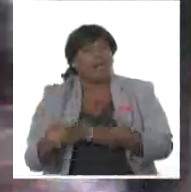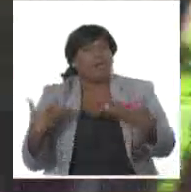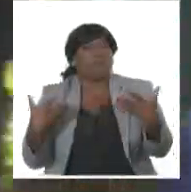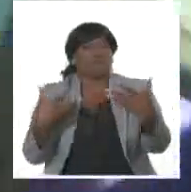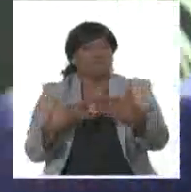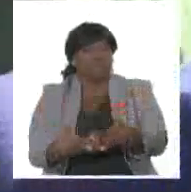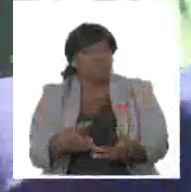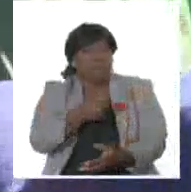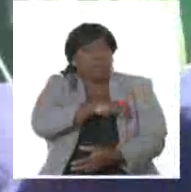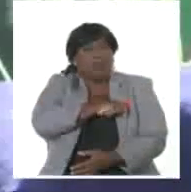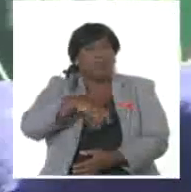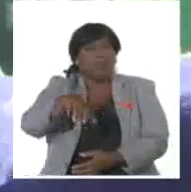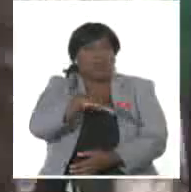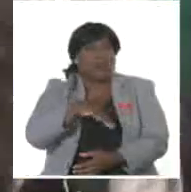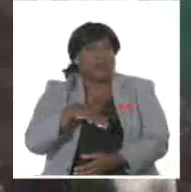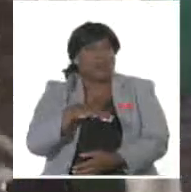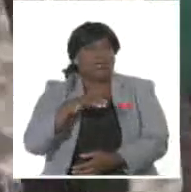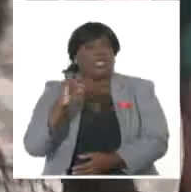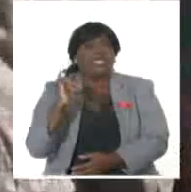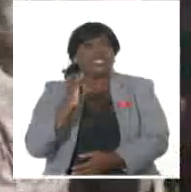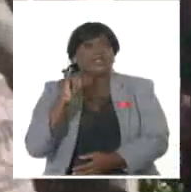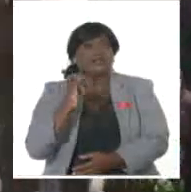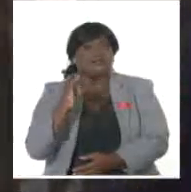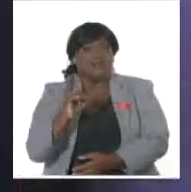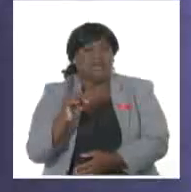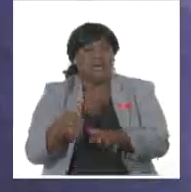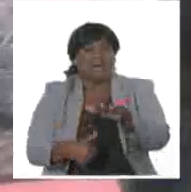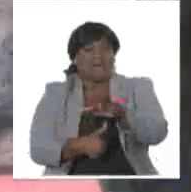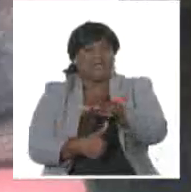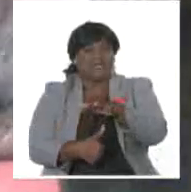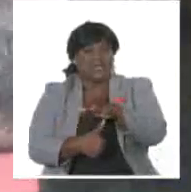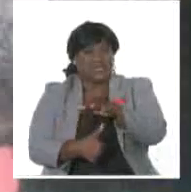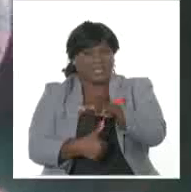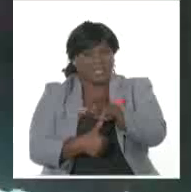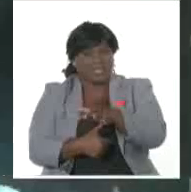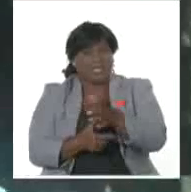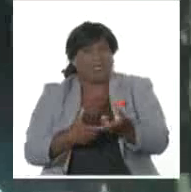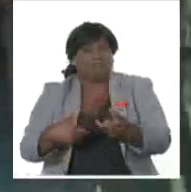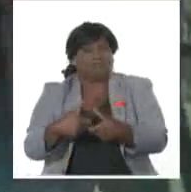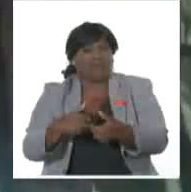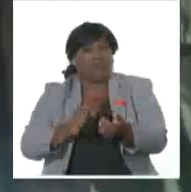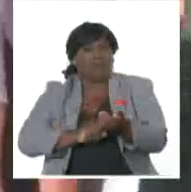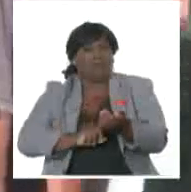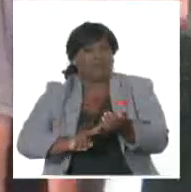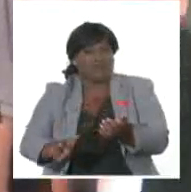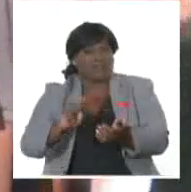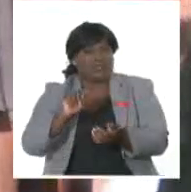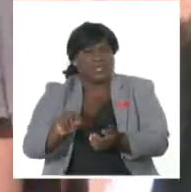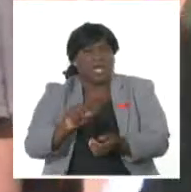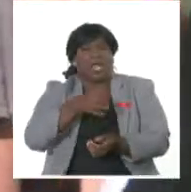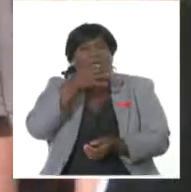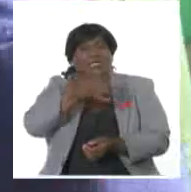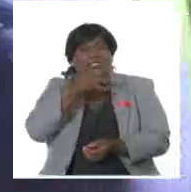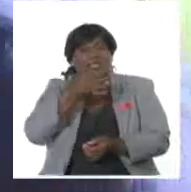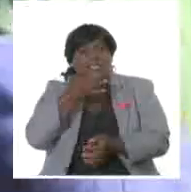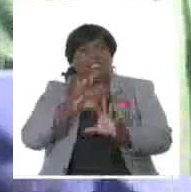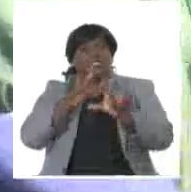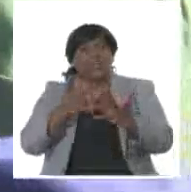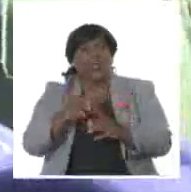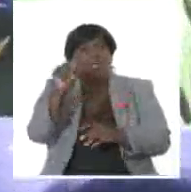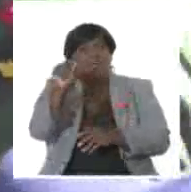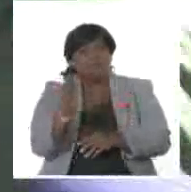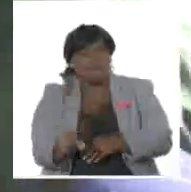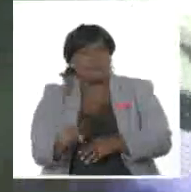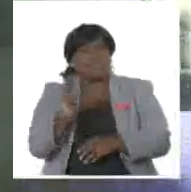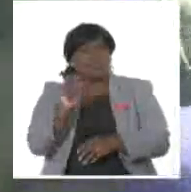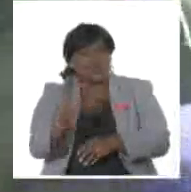desde IMIAS, el presidente del Consejo de Defensa Provincial de Guantánamo, Joel Pérez García, llamó a todas las fuerzas posibles a